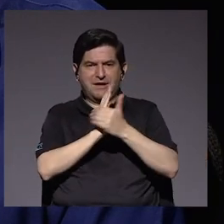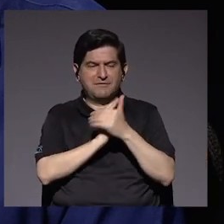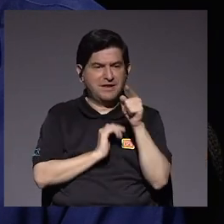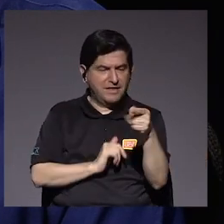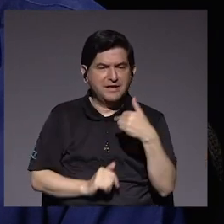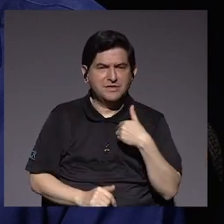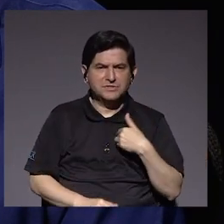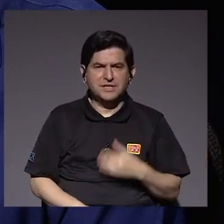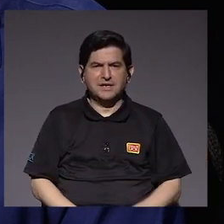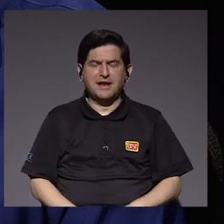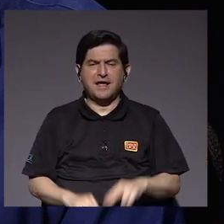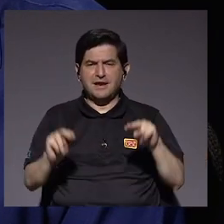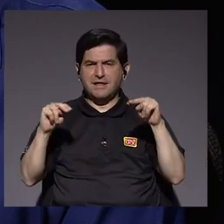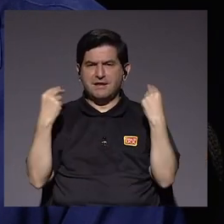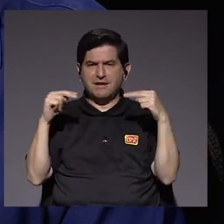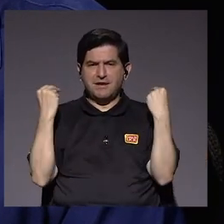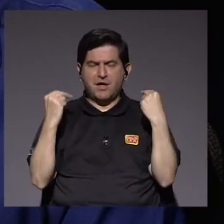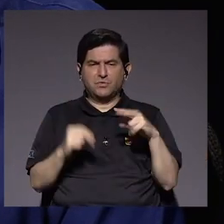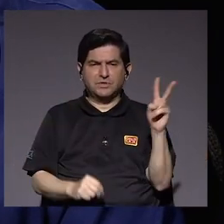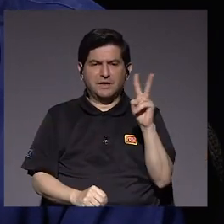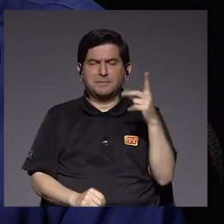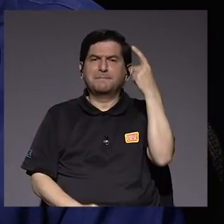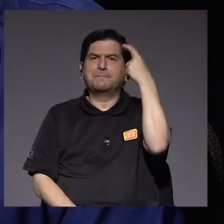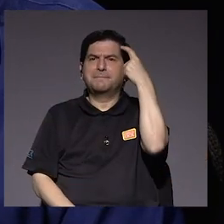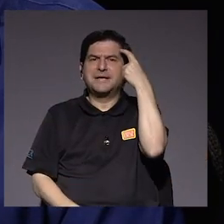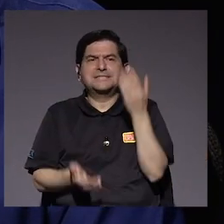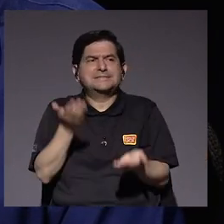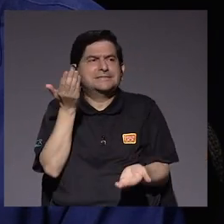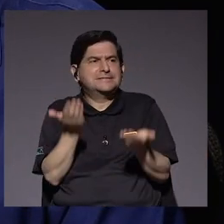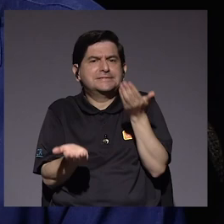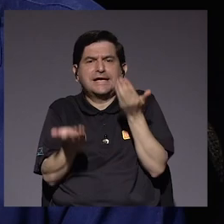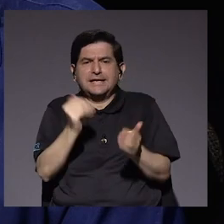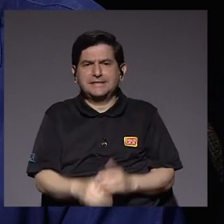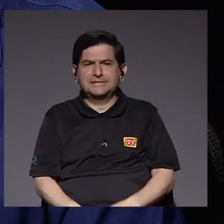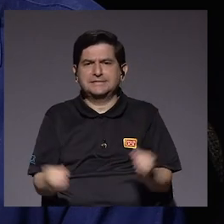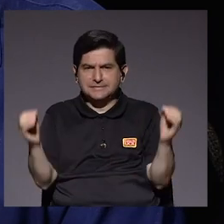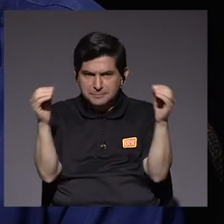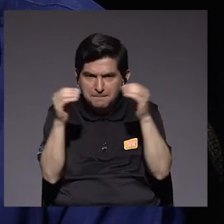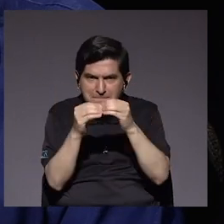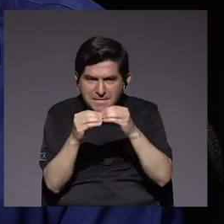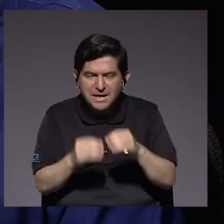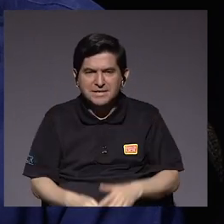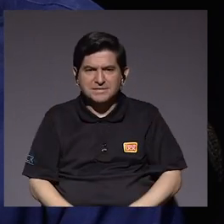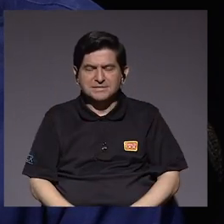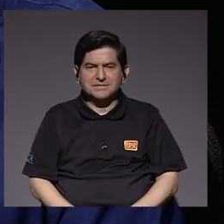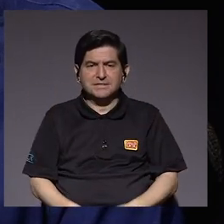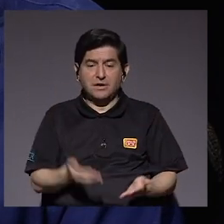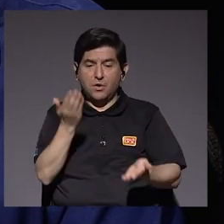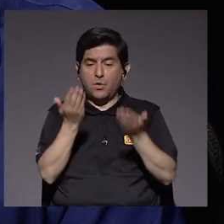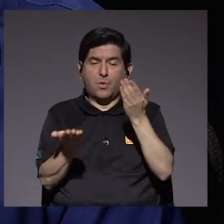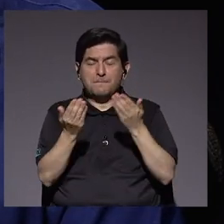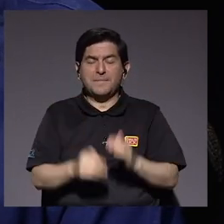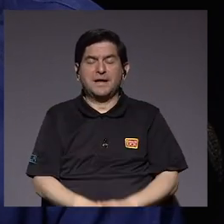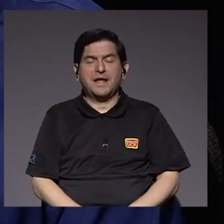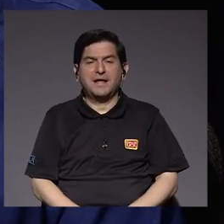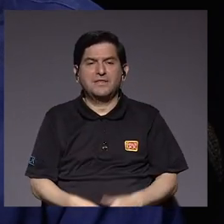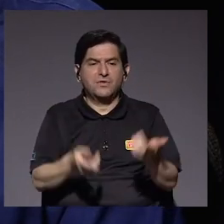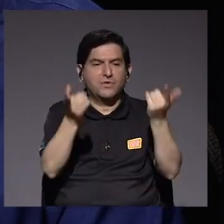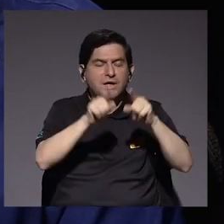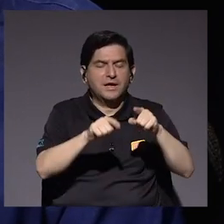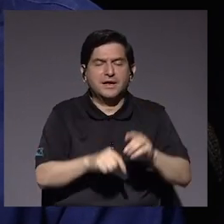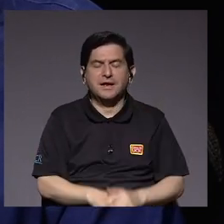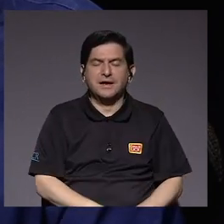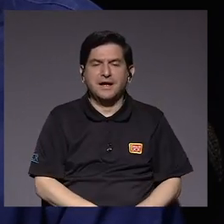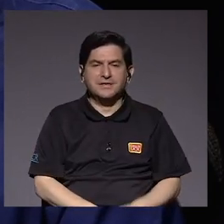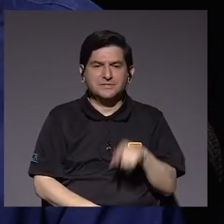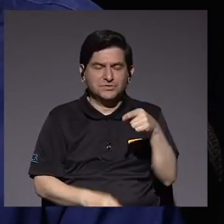capacidad de esos anticuerpos de neutralizar el virus, pensamos que probablemente va a ser mayor de los anticuerpos equinos. Por otra